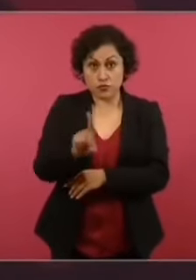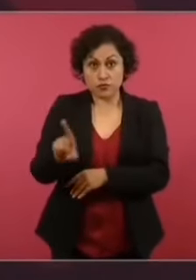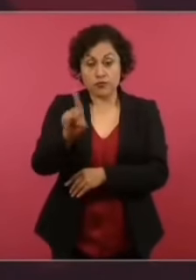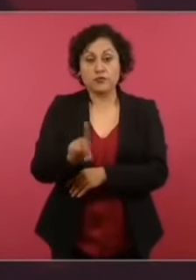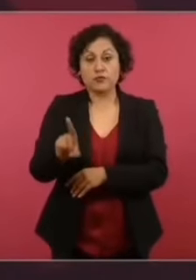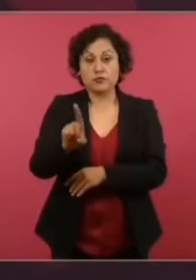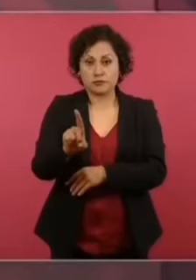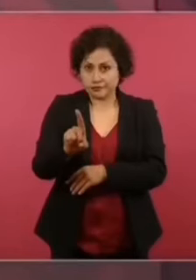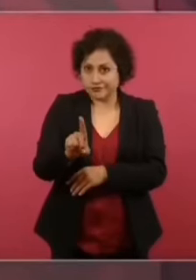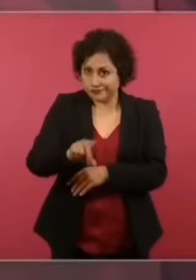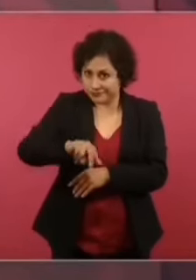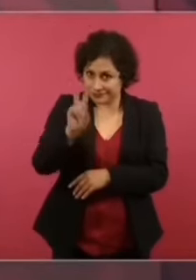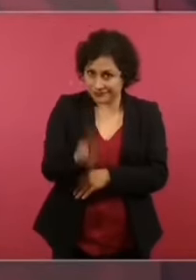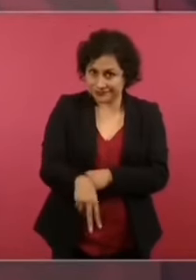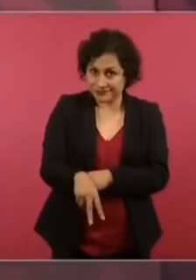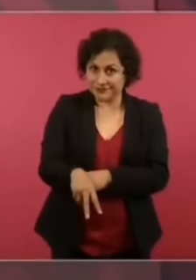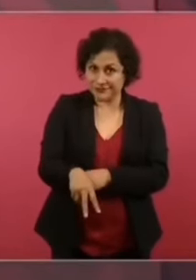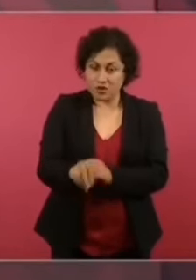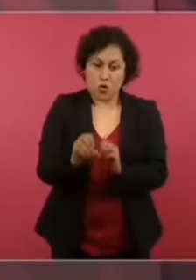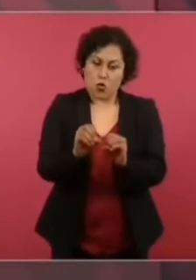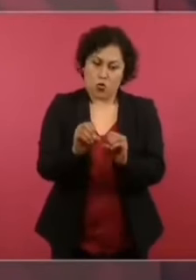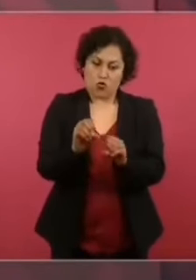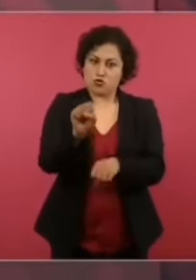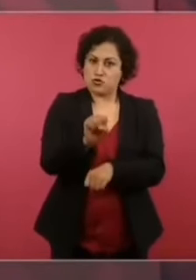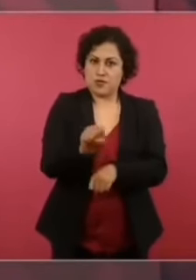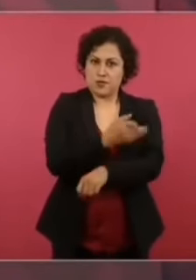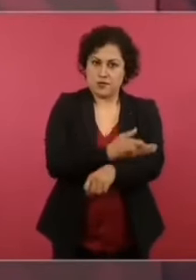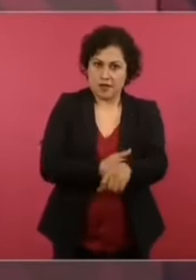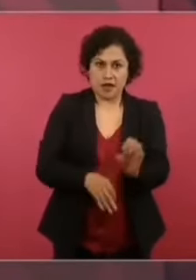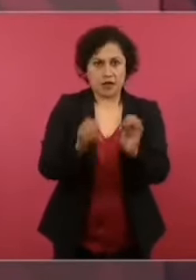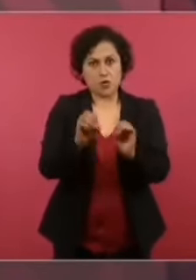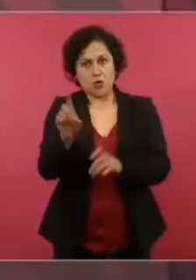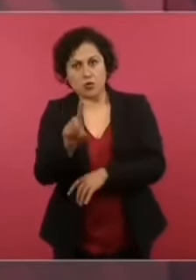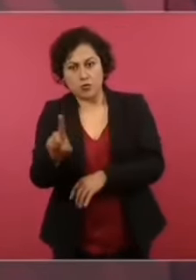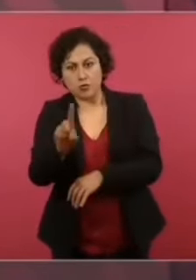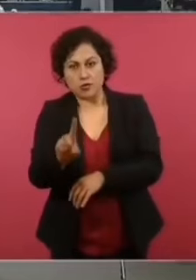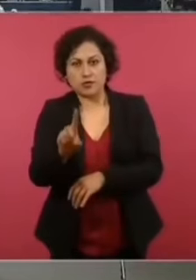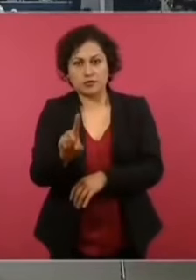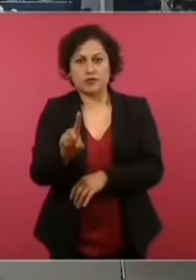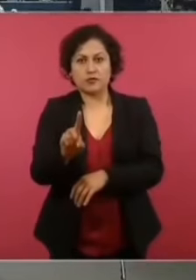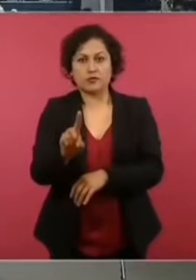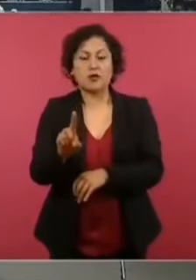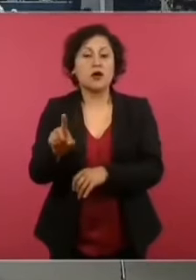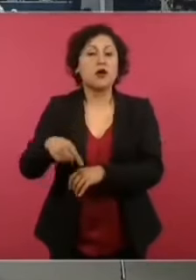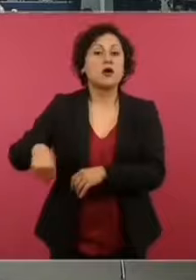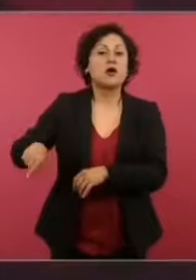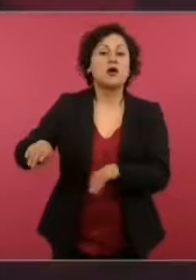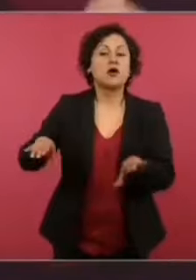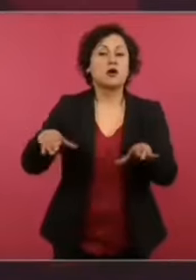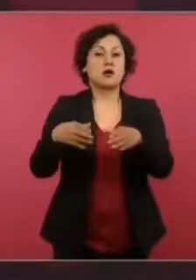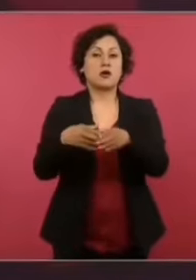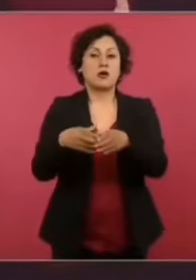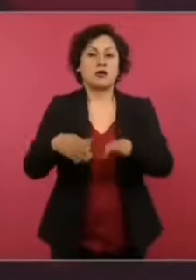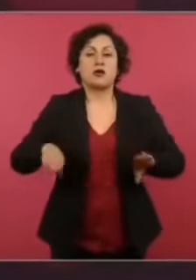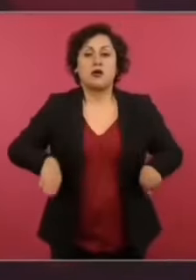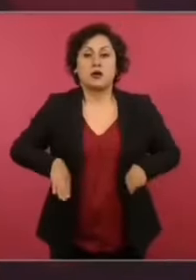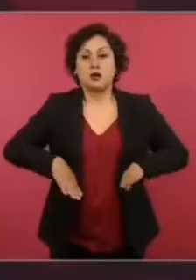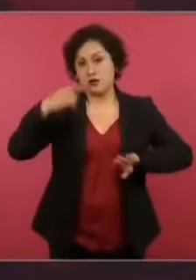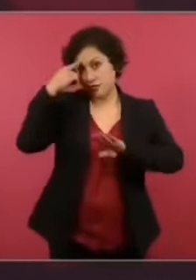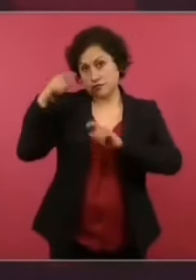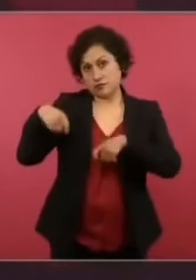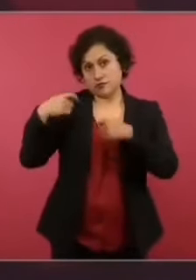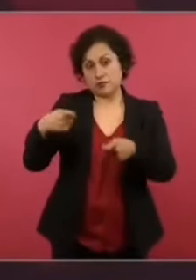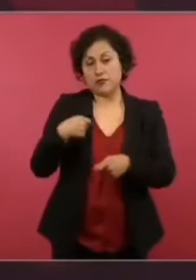sí, o el mismo sábado del Bloque Conservador, no puedo mencionarlos,